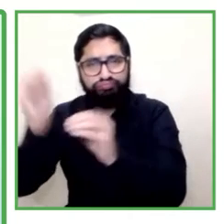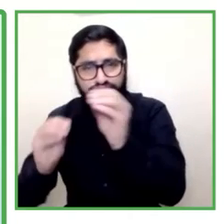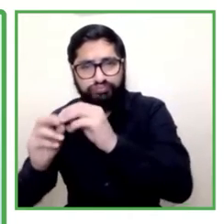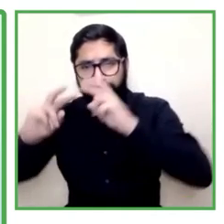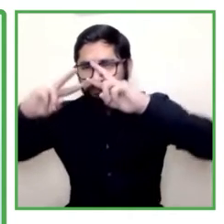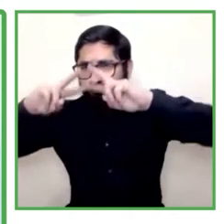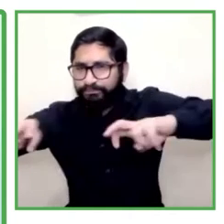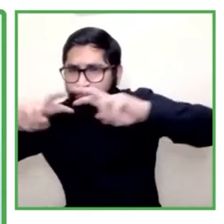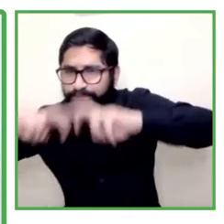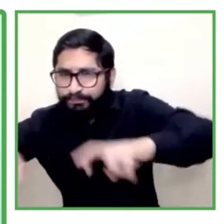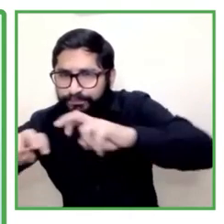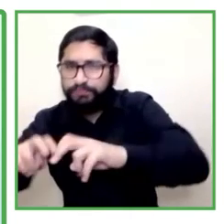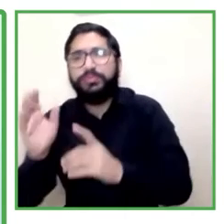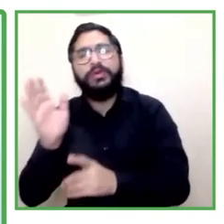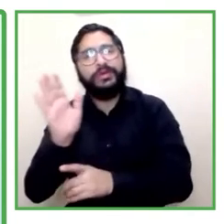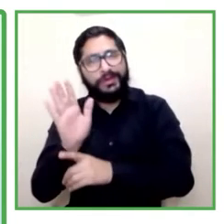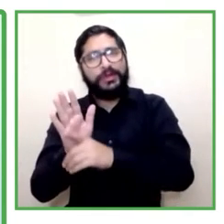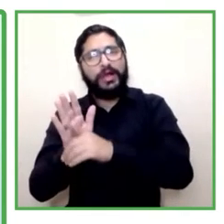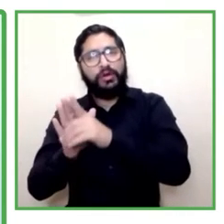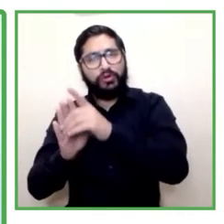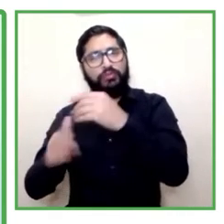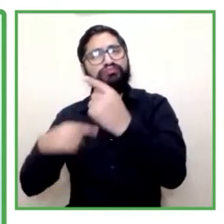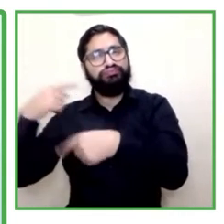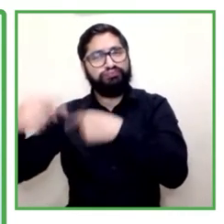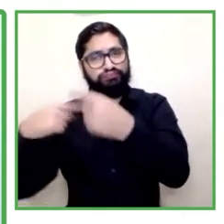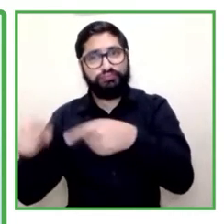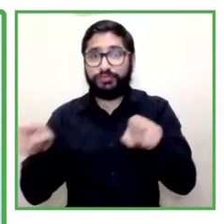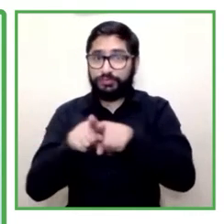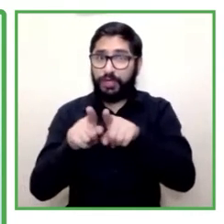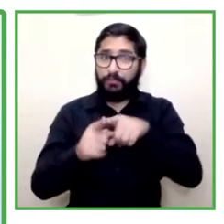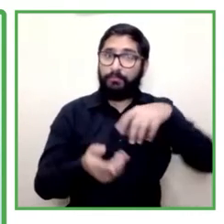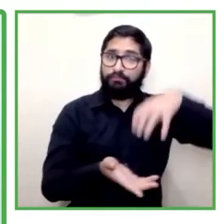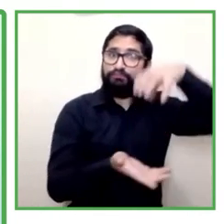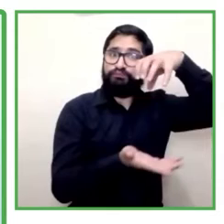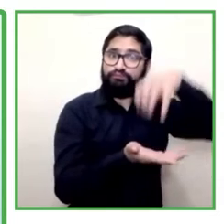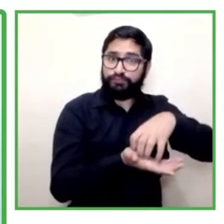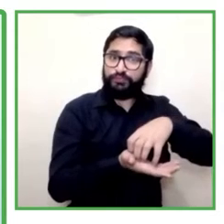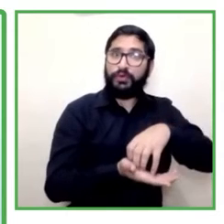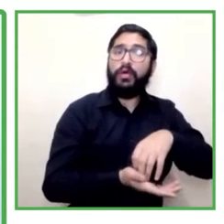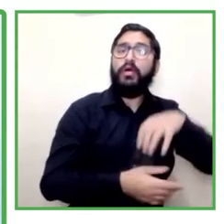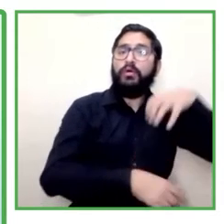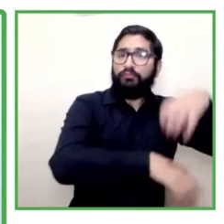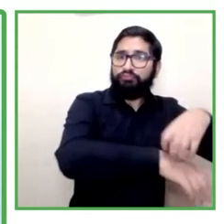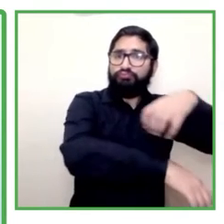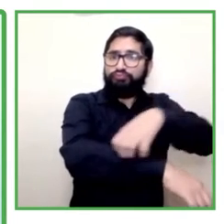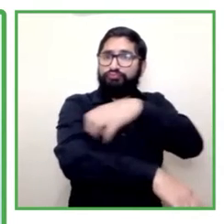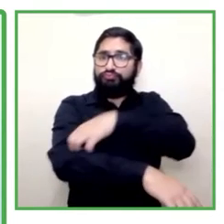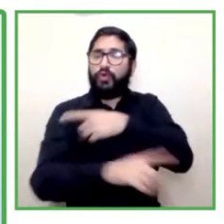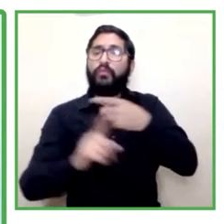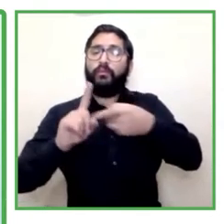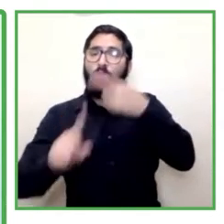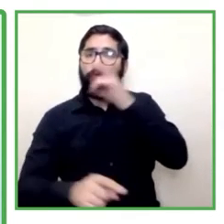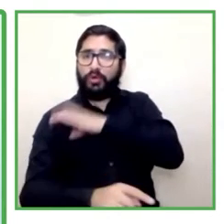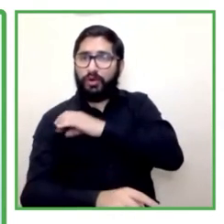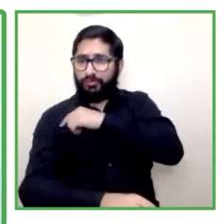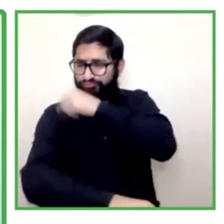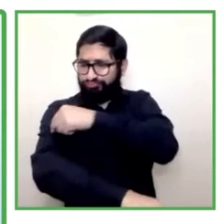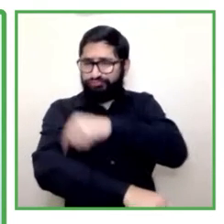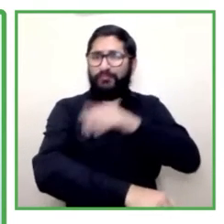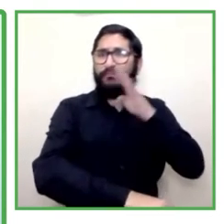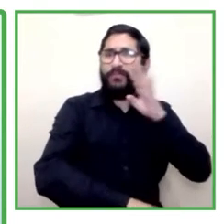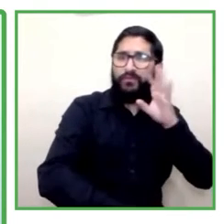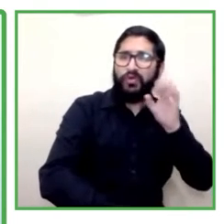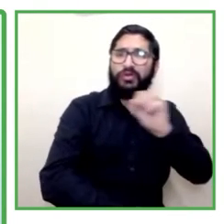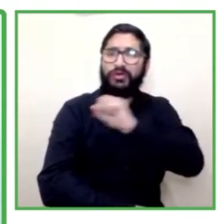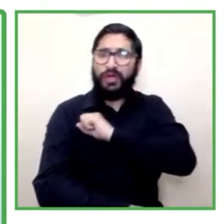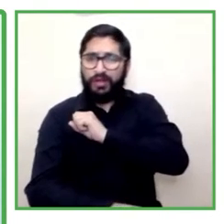y en la región del Vivo Vivo, al sur del país. Con esto, lo que estamos diciendo es que también queremos romper la barrera del empleo tradicional para las personas